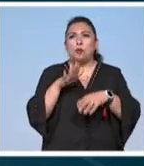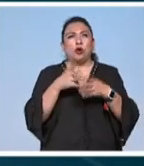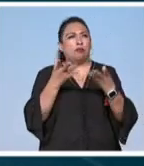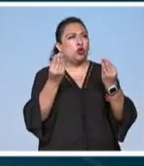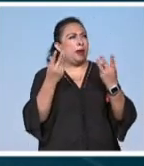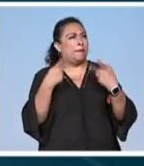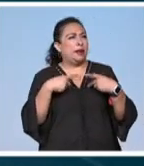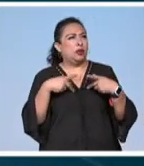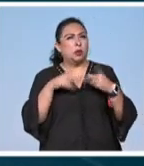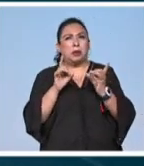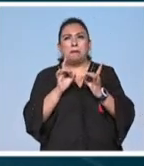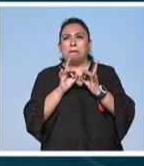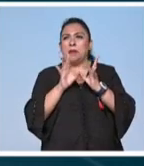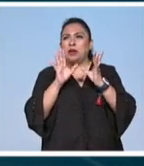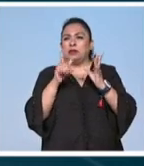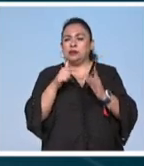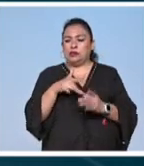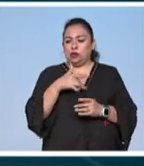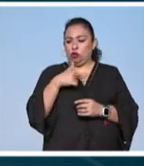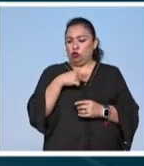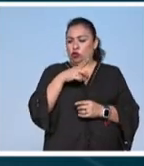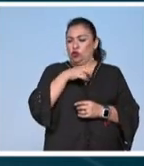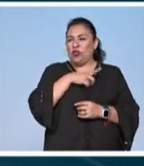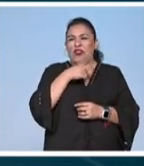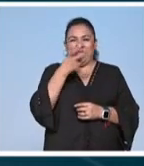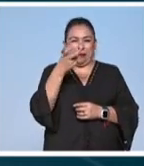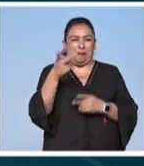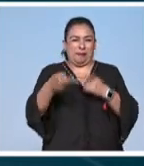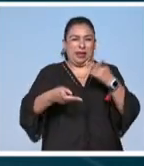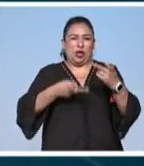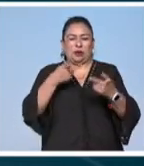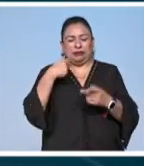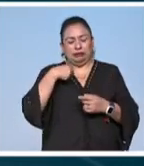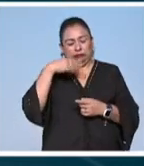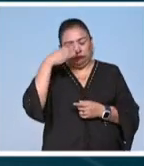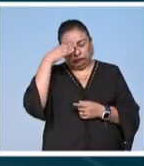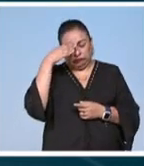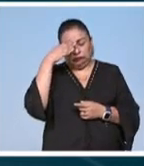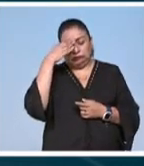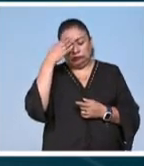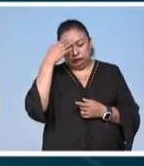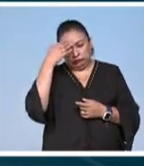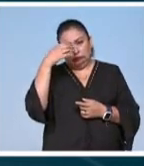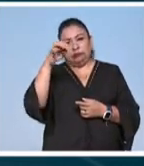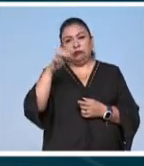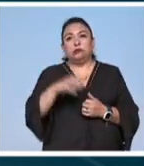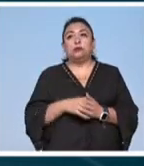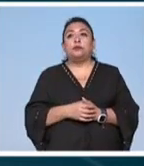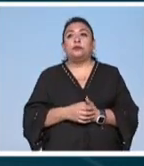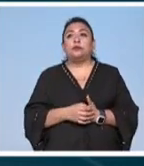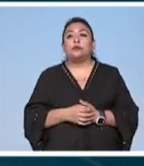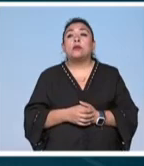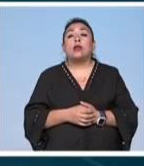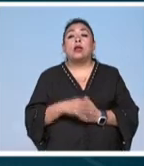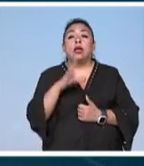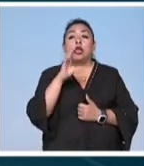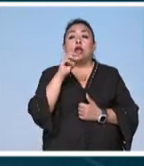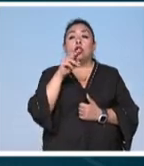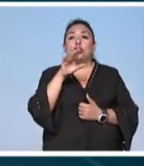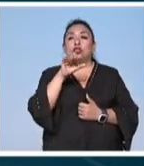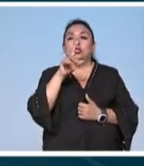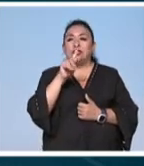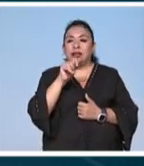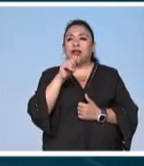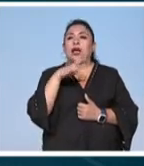con tanta gente y de repente nos sentimos tan solos como que este tipo de preguntas un poco reflexivas y un poco menos tálgicas concert que se